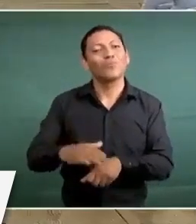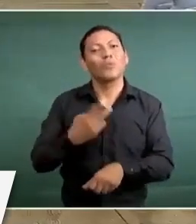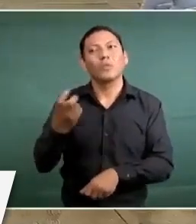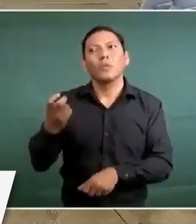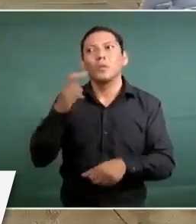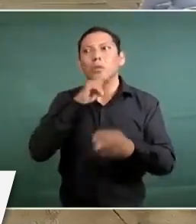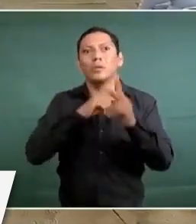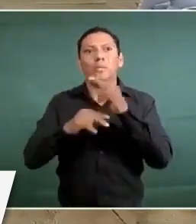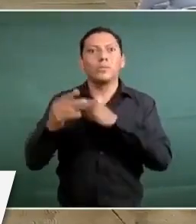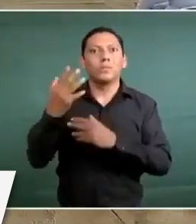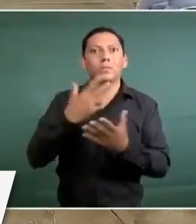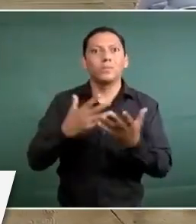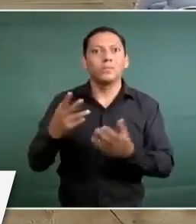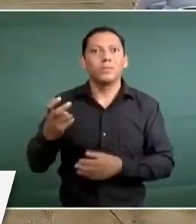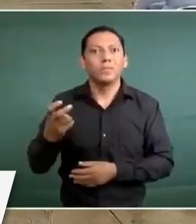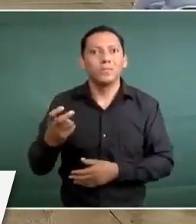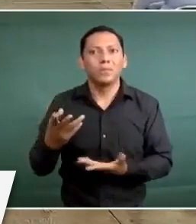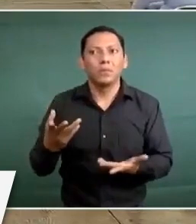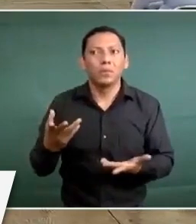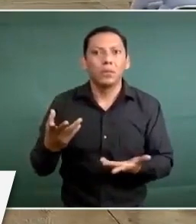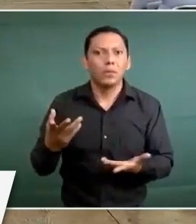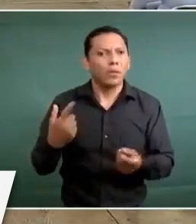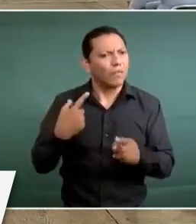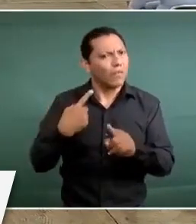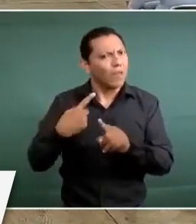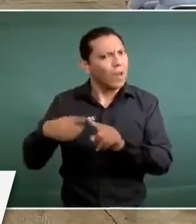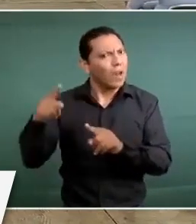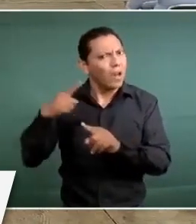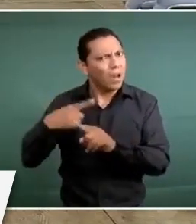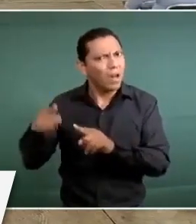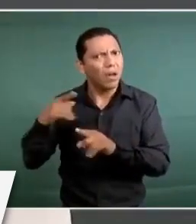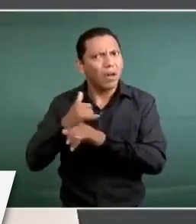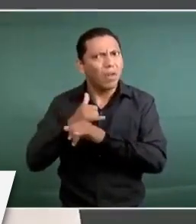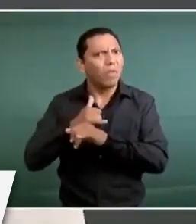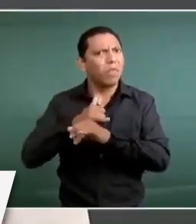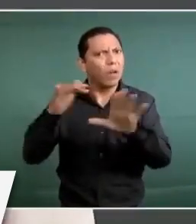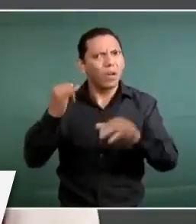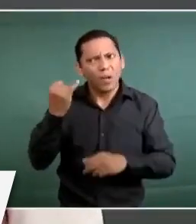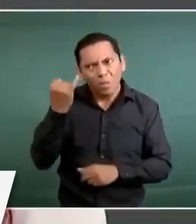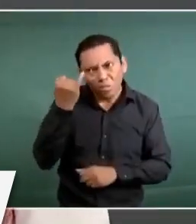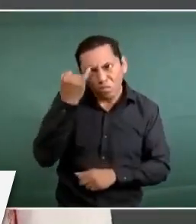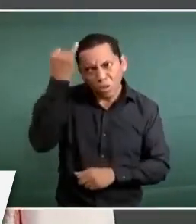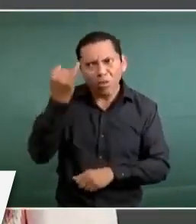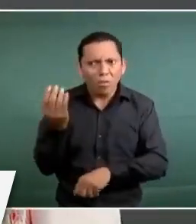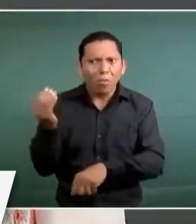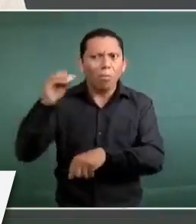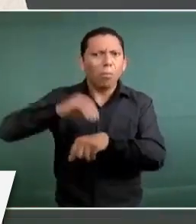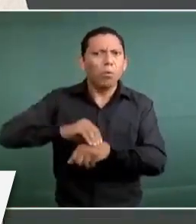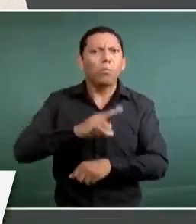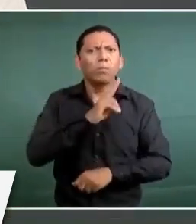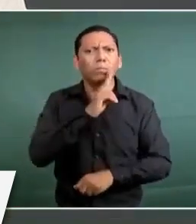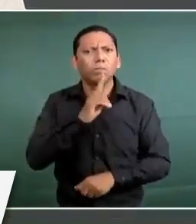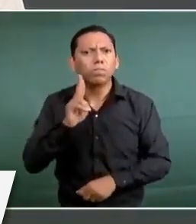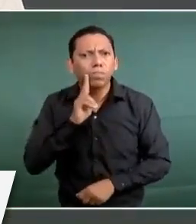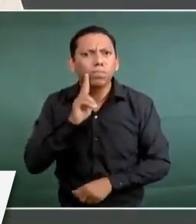desesperados y son capaces de inventar noticias.